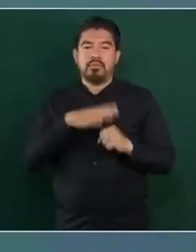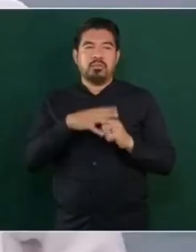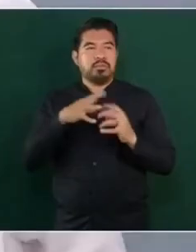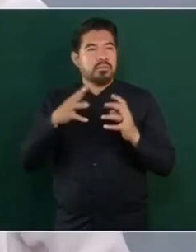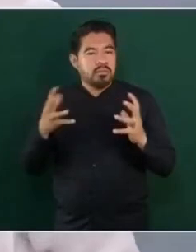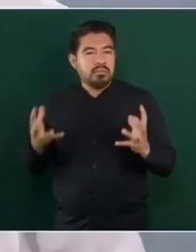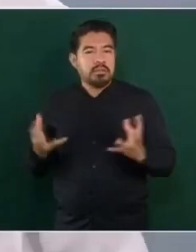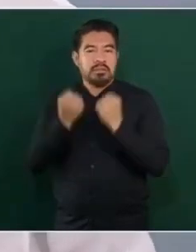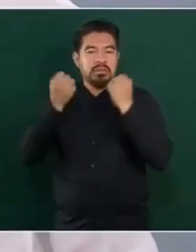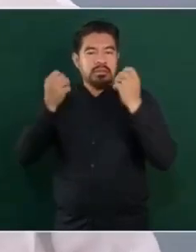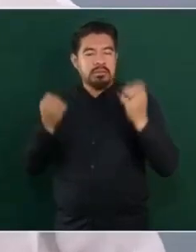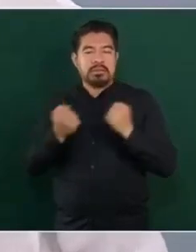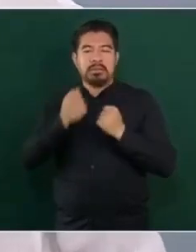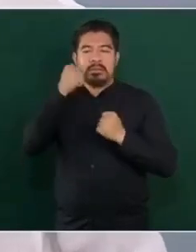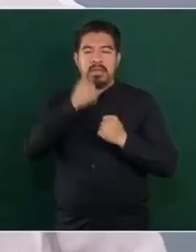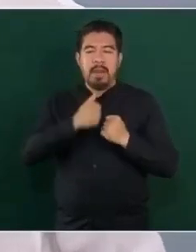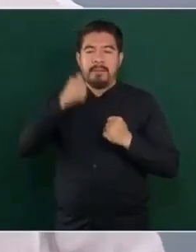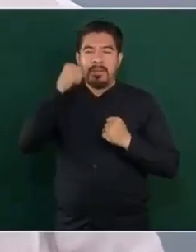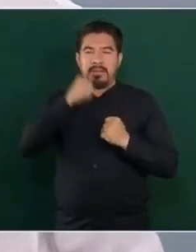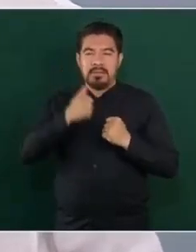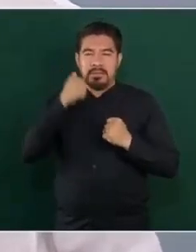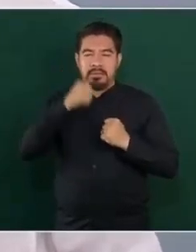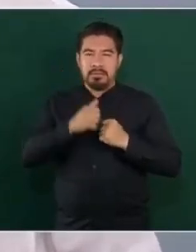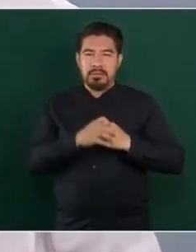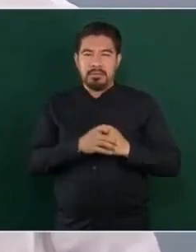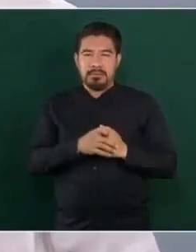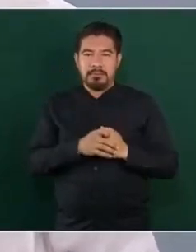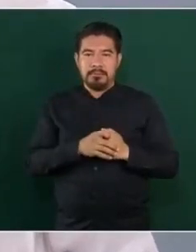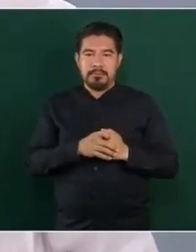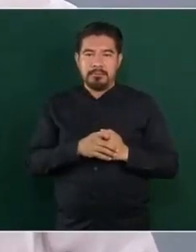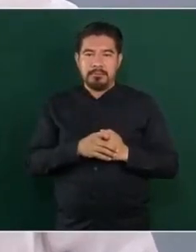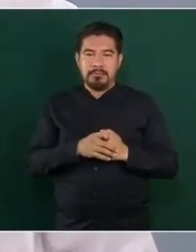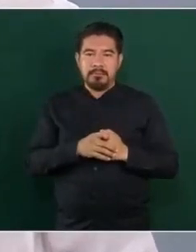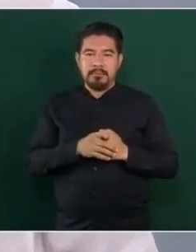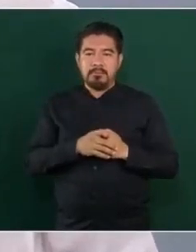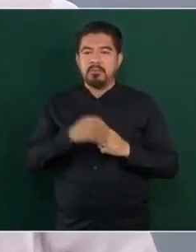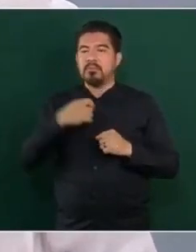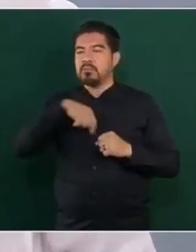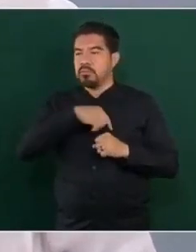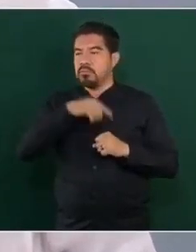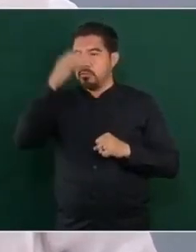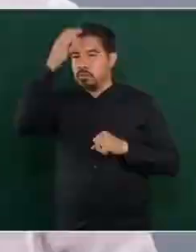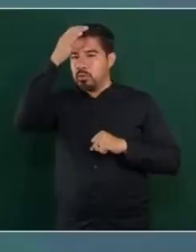siempre, nuestras culturas,